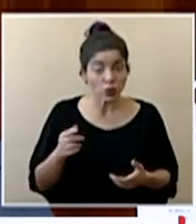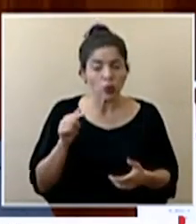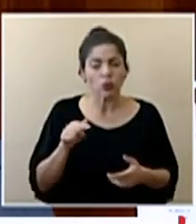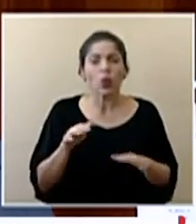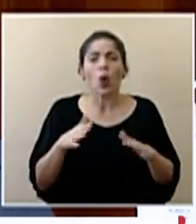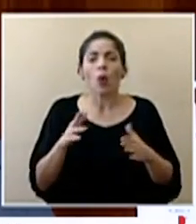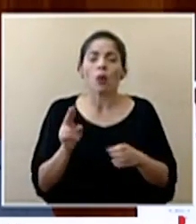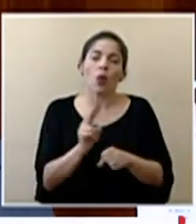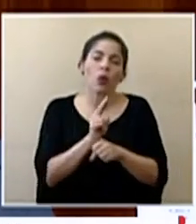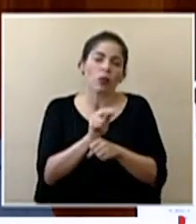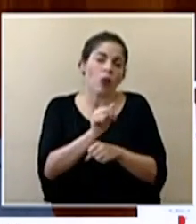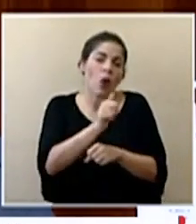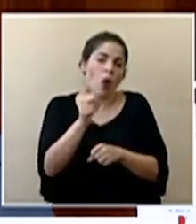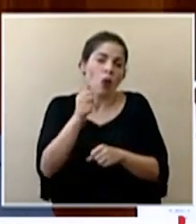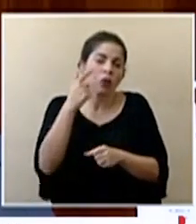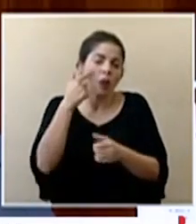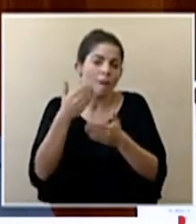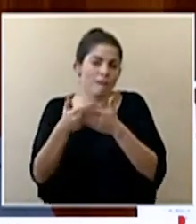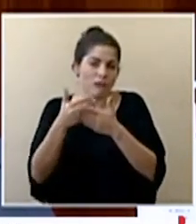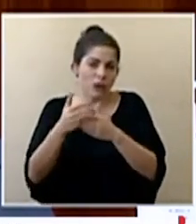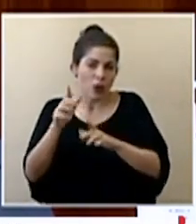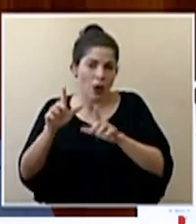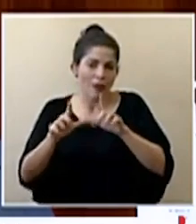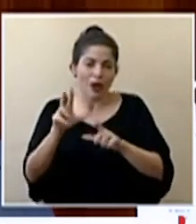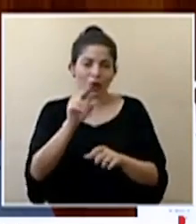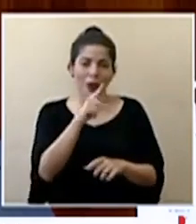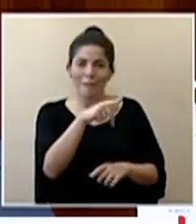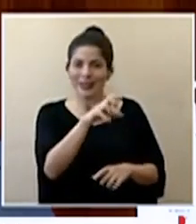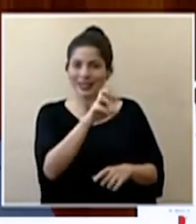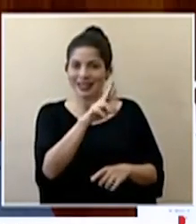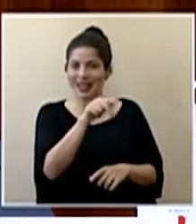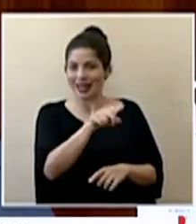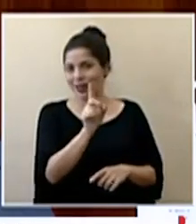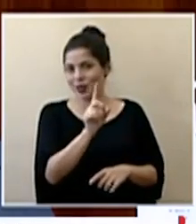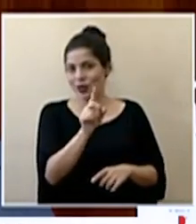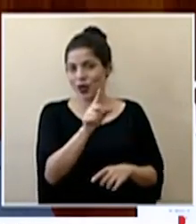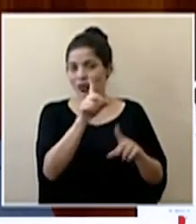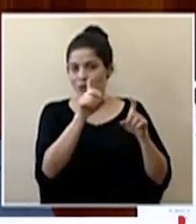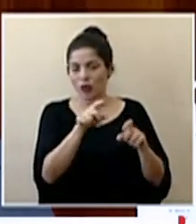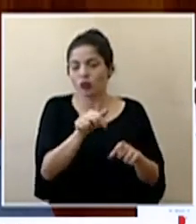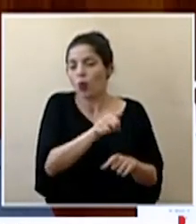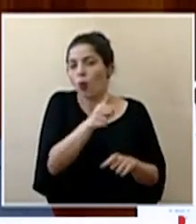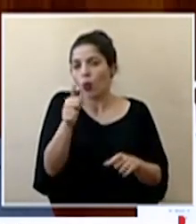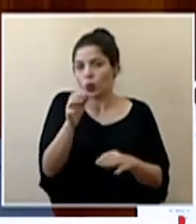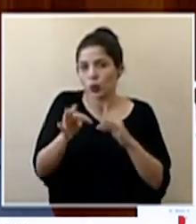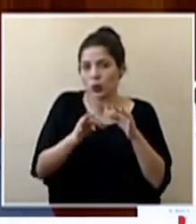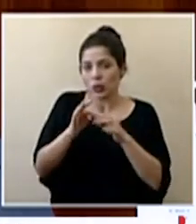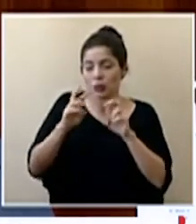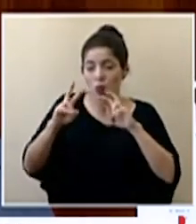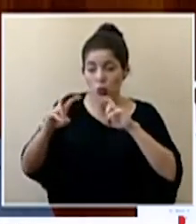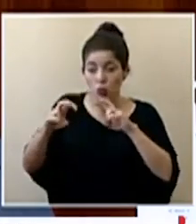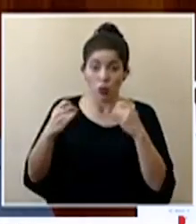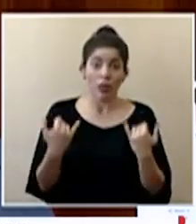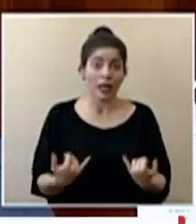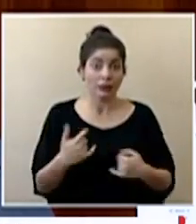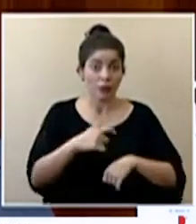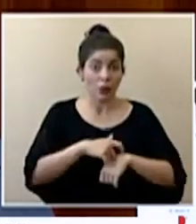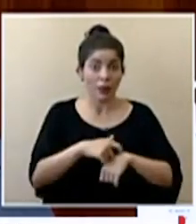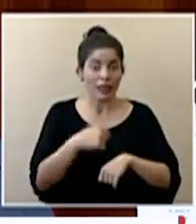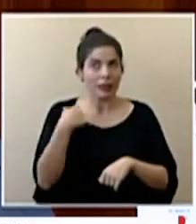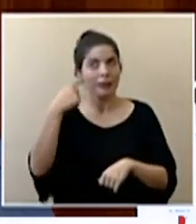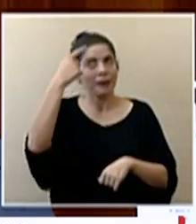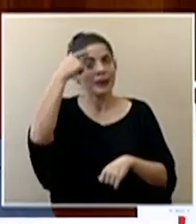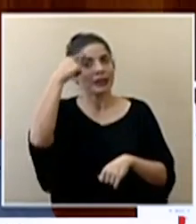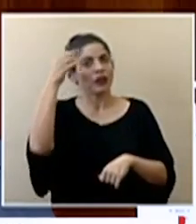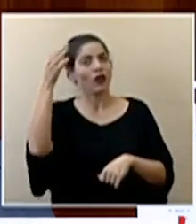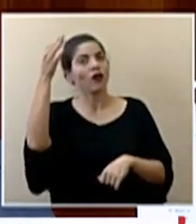usan otros tipos de pruebas que no son las PCR lo que hemos estado usando para diagnosticar y que ya desde ese momento pensando en el